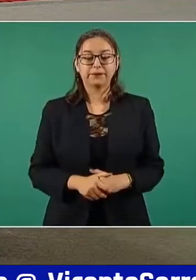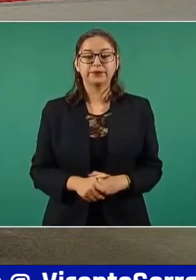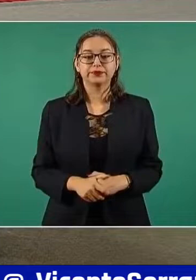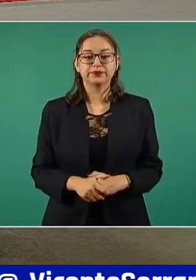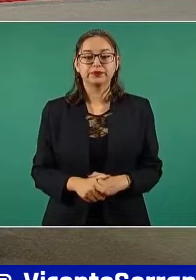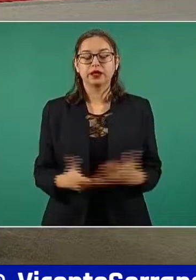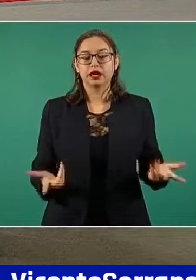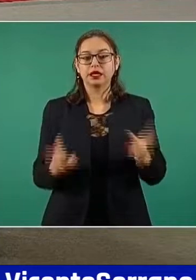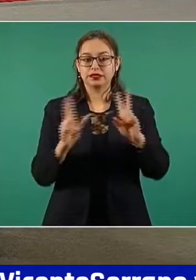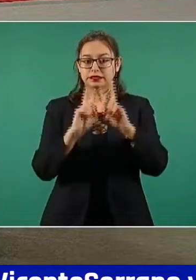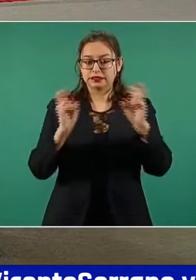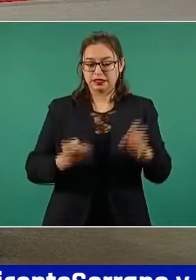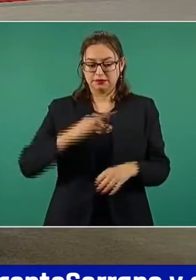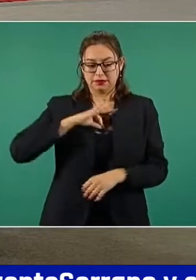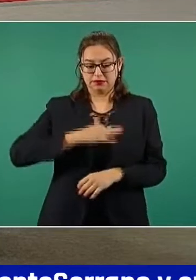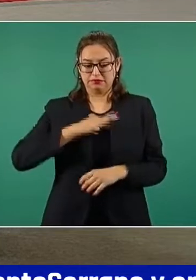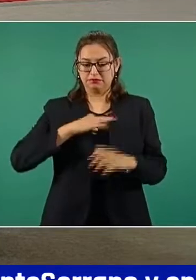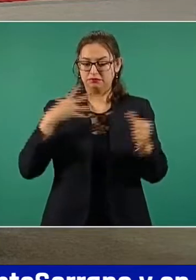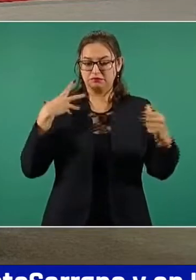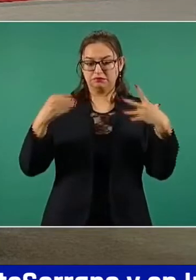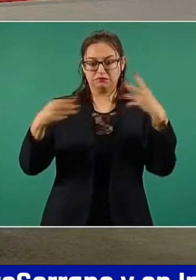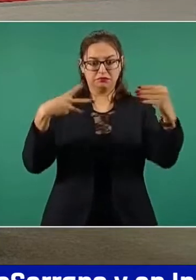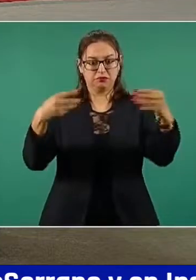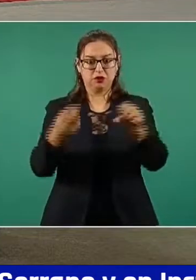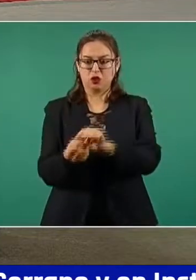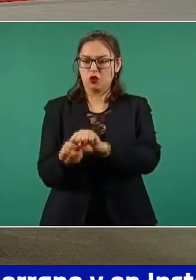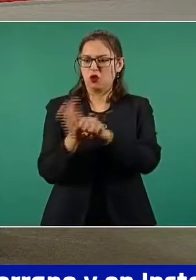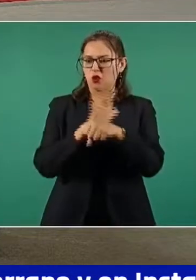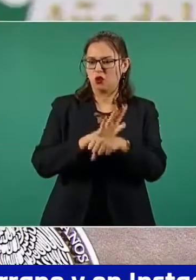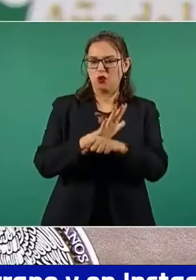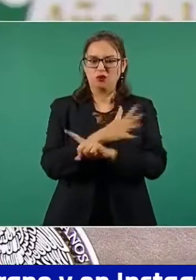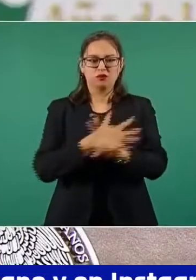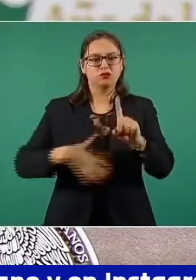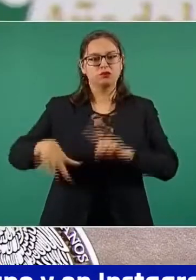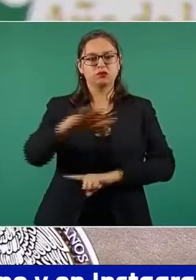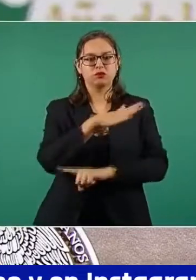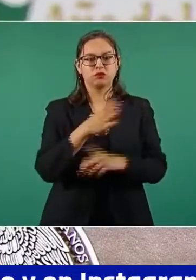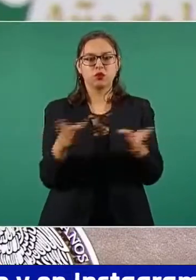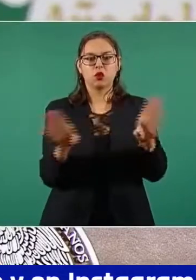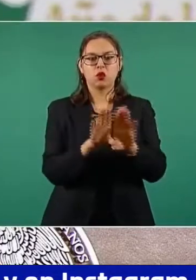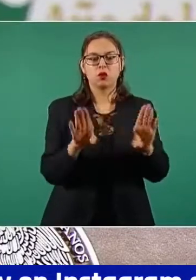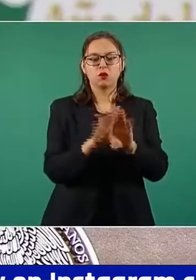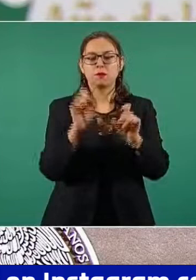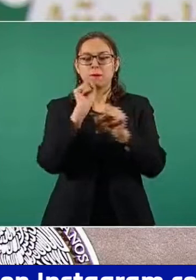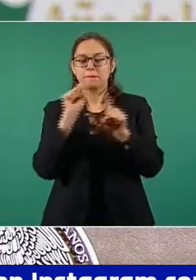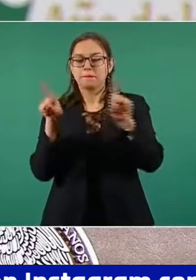que guarda la epidemia de COVID-19 en México y el progreso del programa de vacunación.